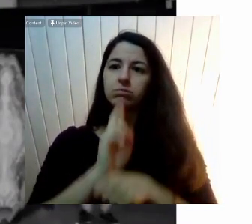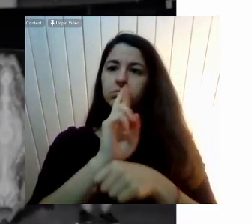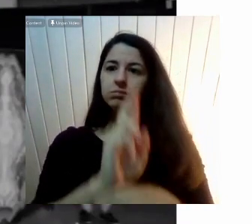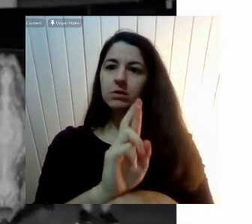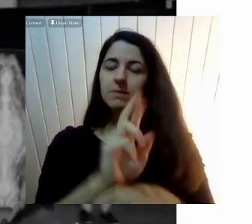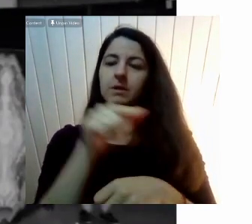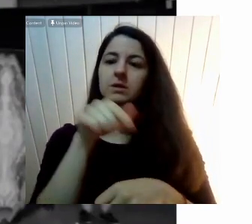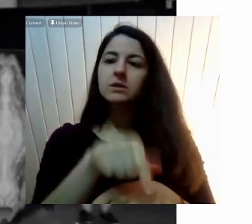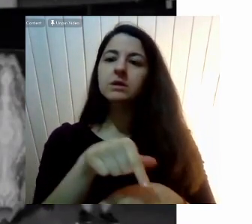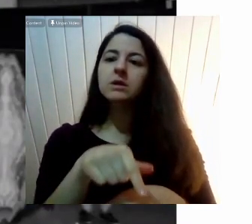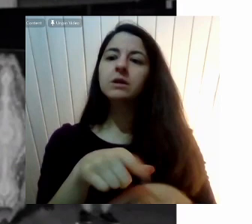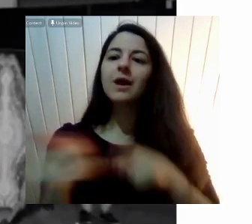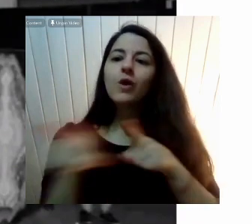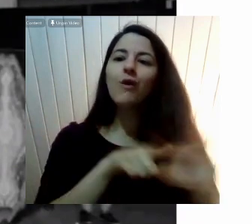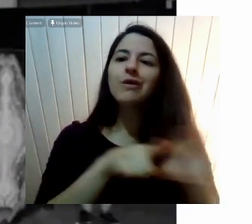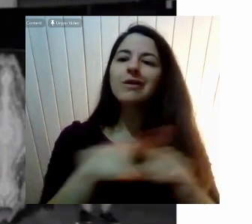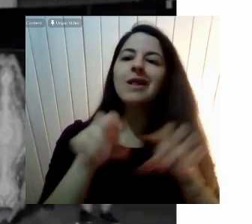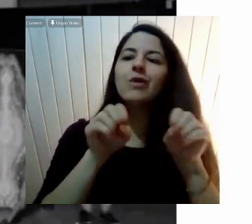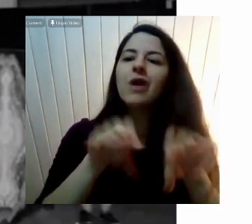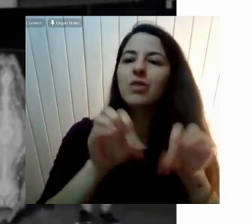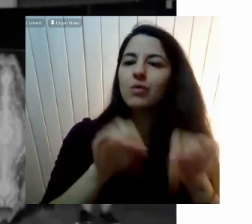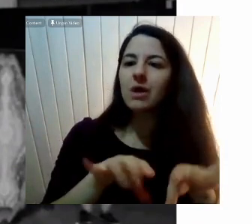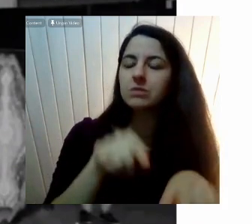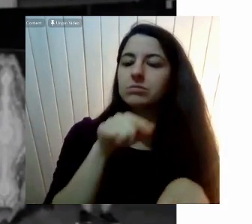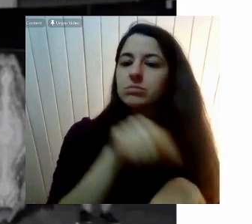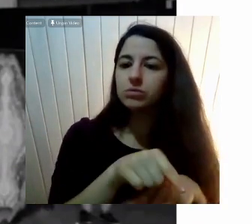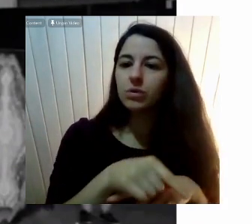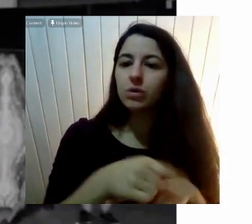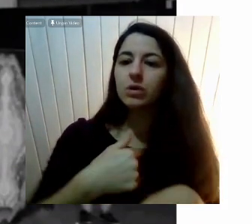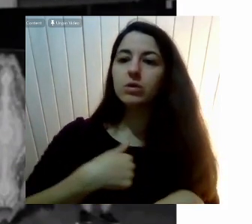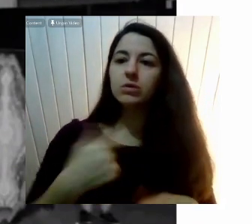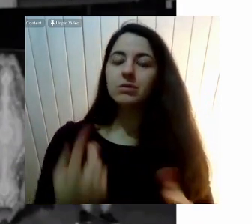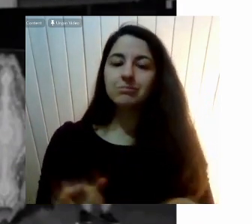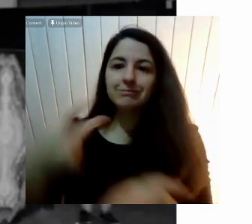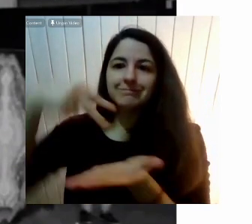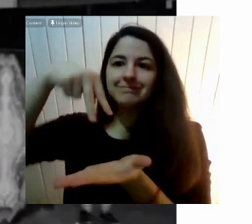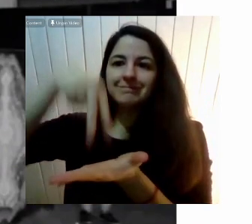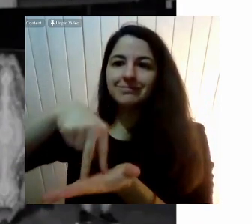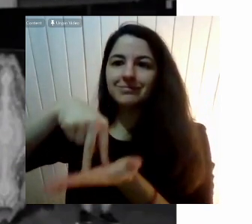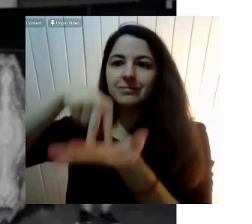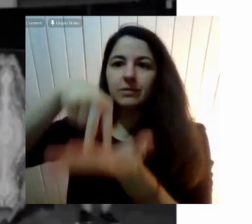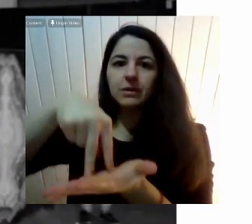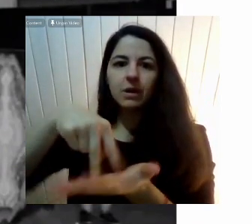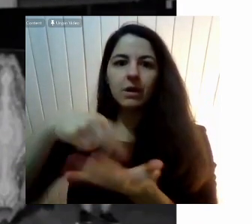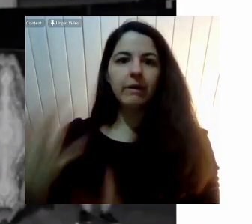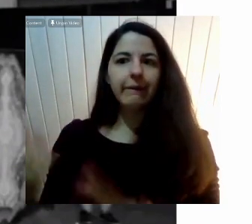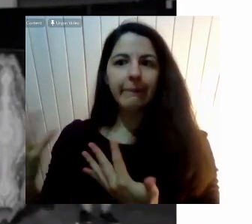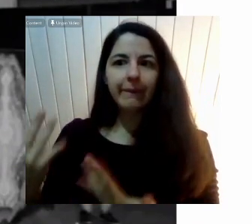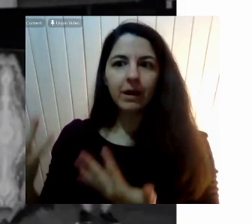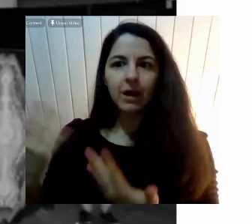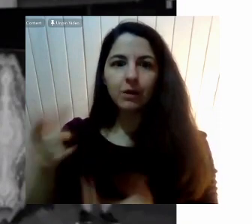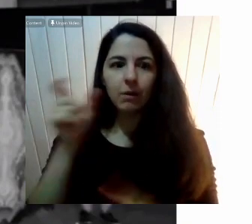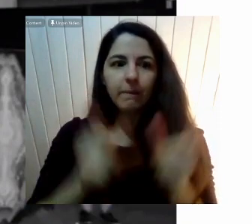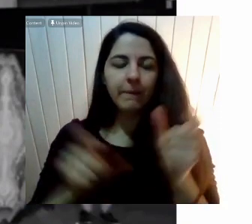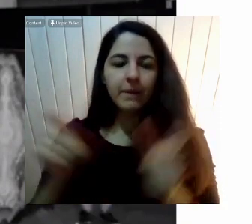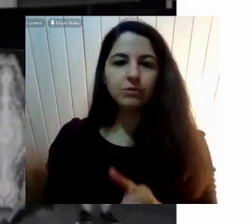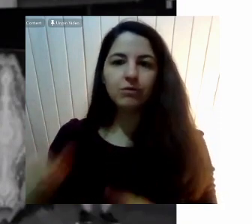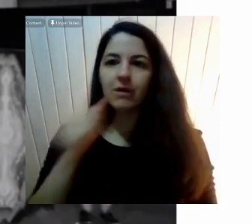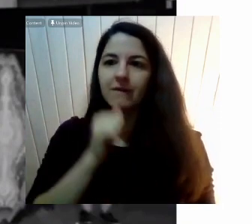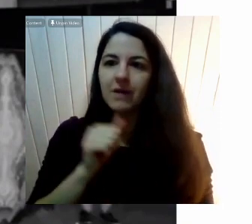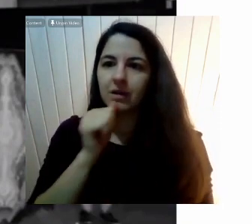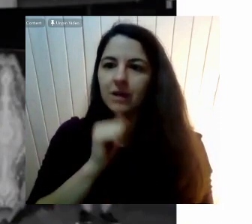En ese momento Y cuando estábamos En el escenario Esperando que llegara Toda la gente Que nunca llegó Y no llegó Precisamente Porque éramos